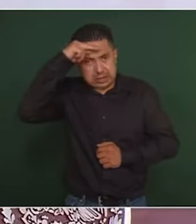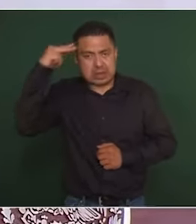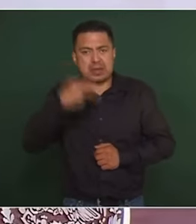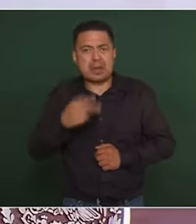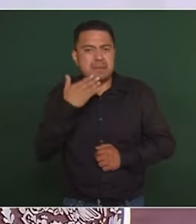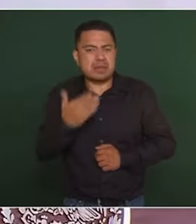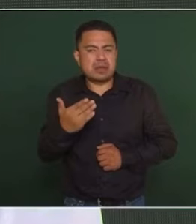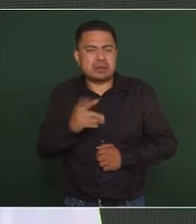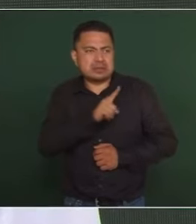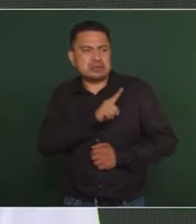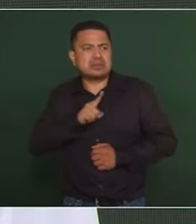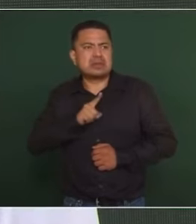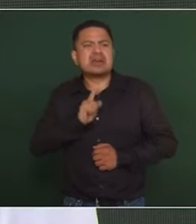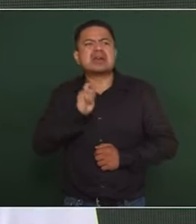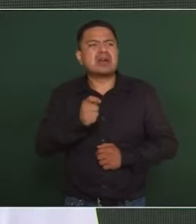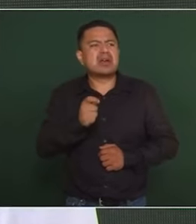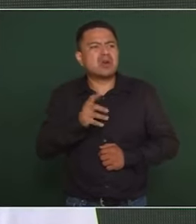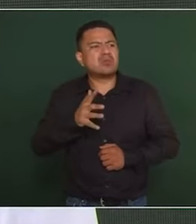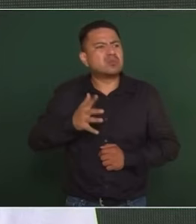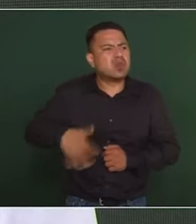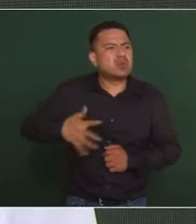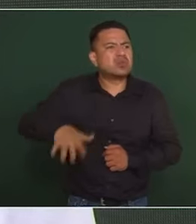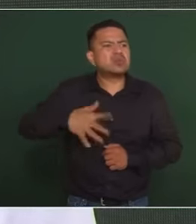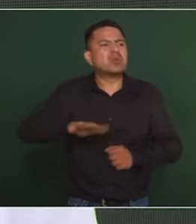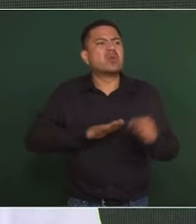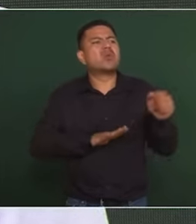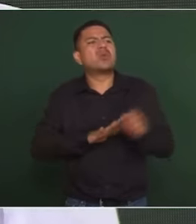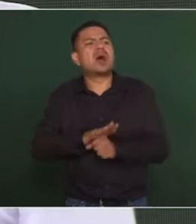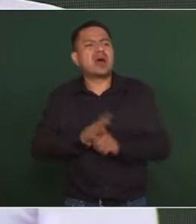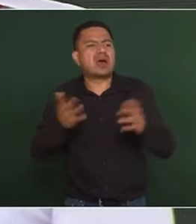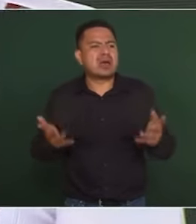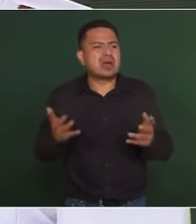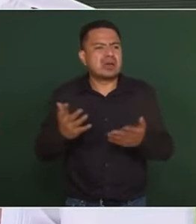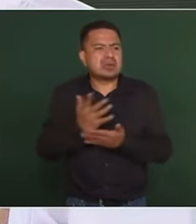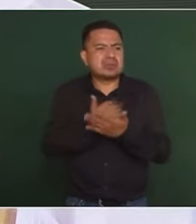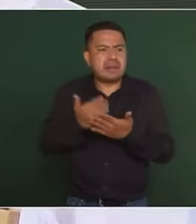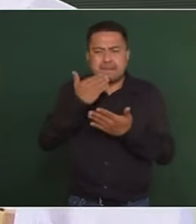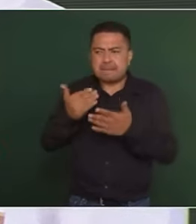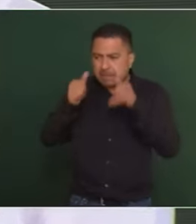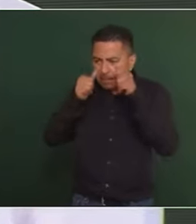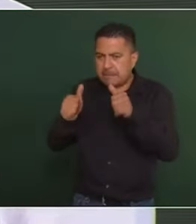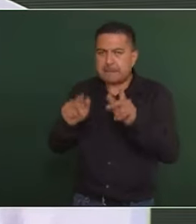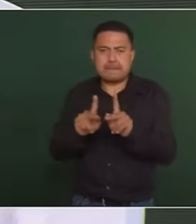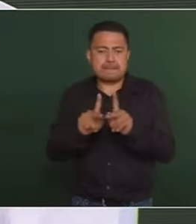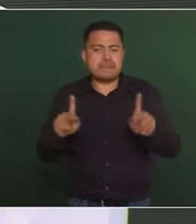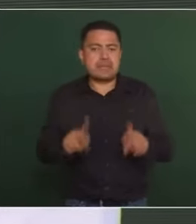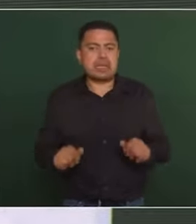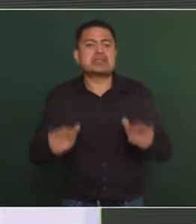y lo que se tiene que buscar es garantizar la paz, la tranquilidad